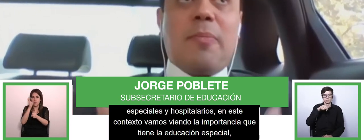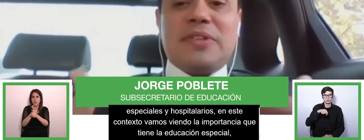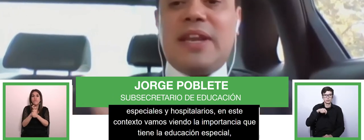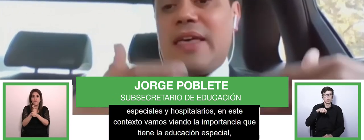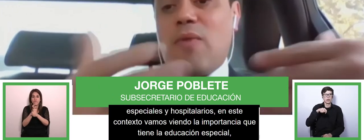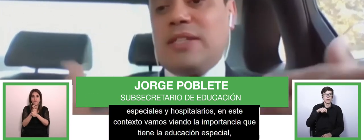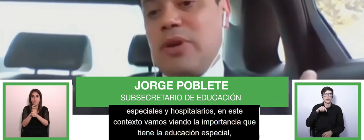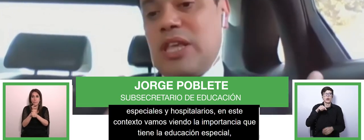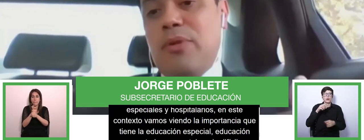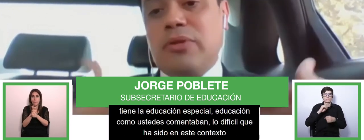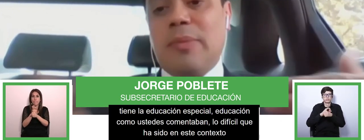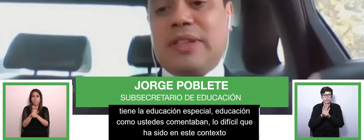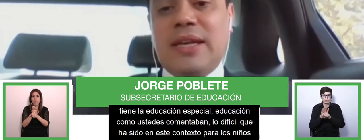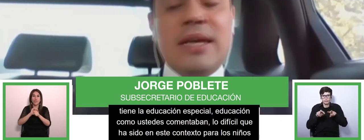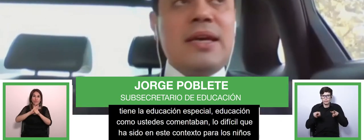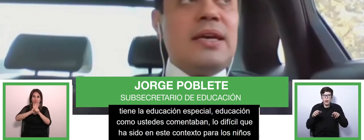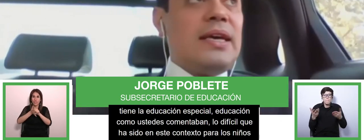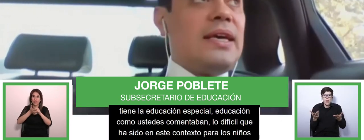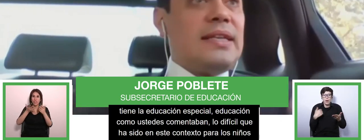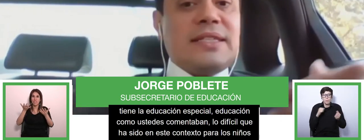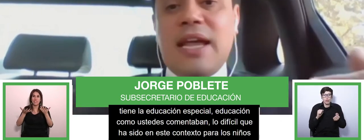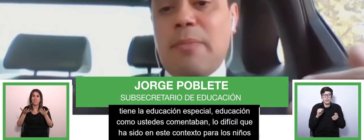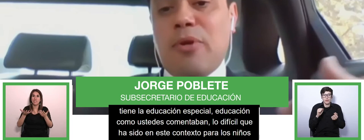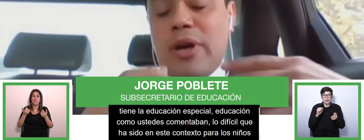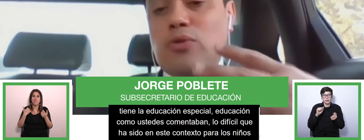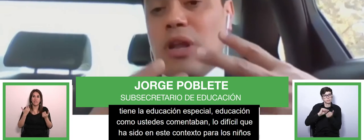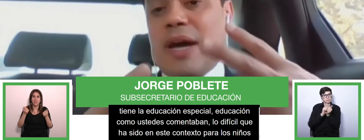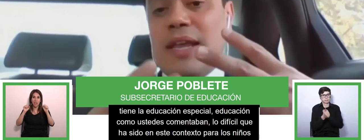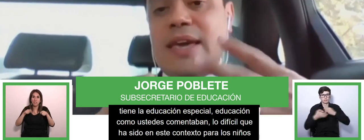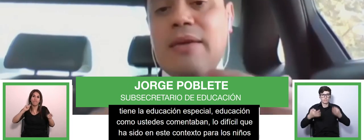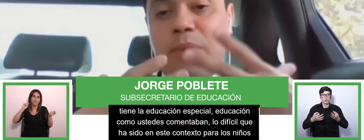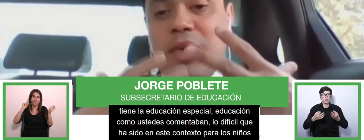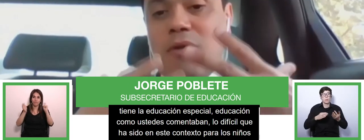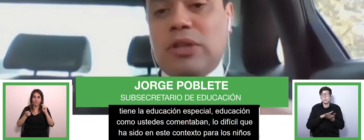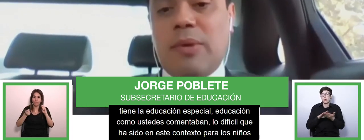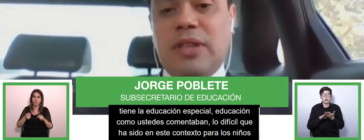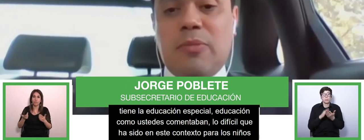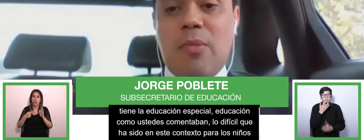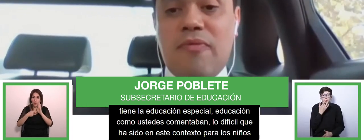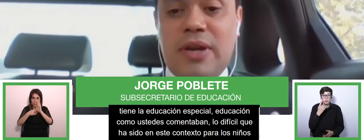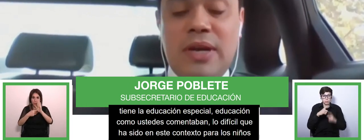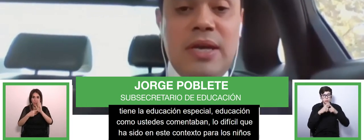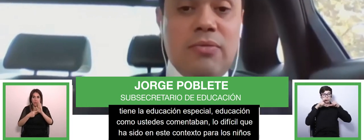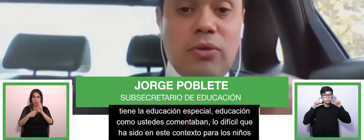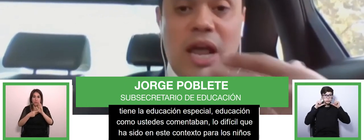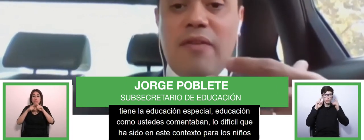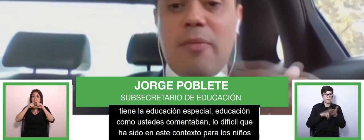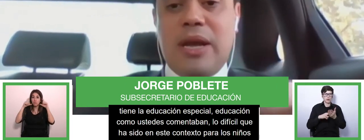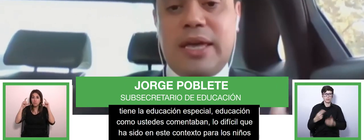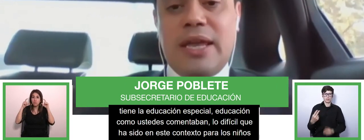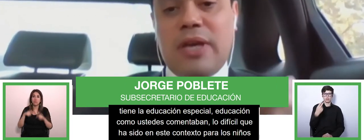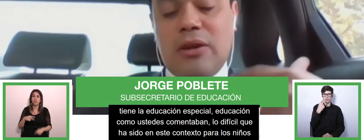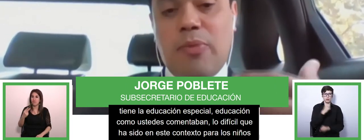con necesidades especiales adecuarse por ejemplo con temas tan esenciales pero el uso de la mascarilla que impide justamente que podamos ver nuestros